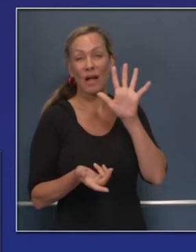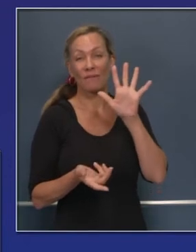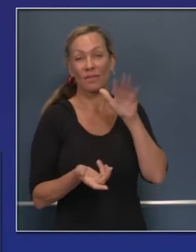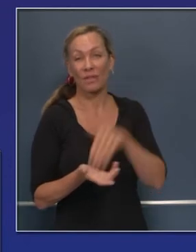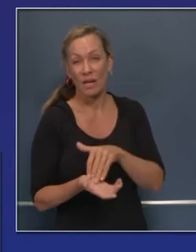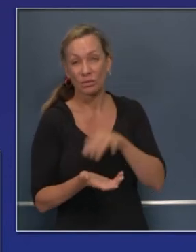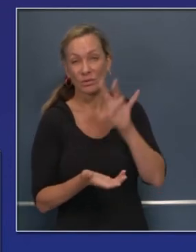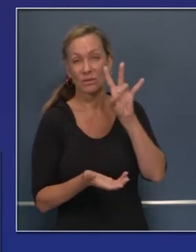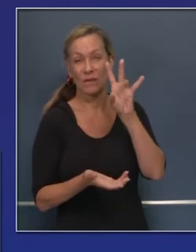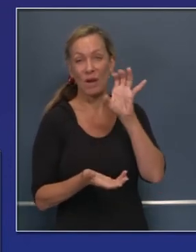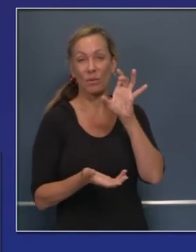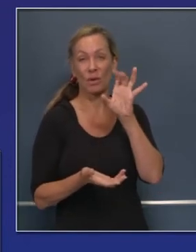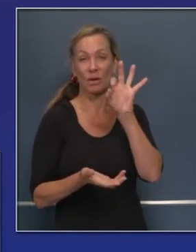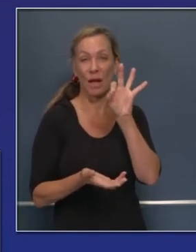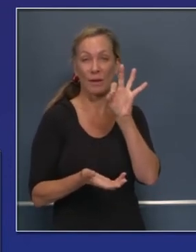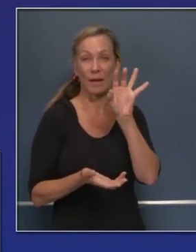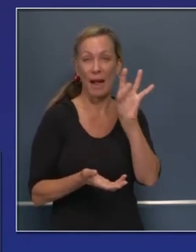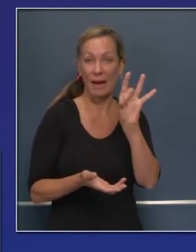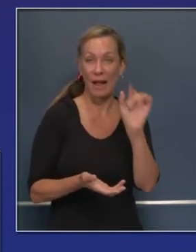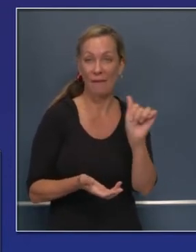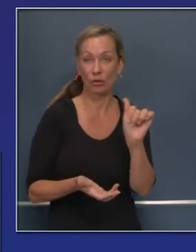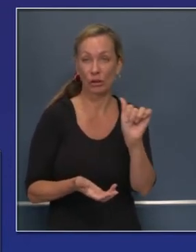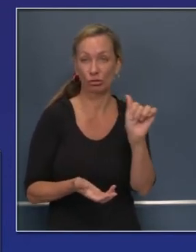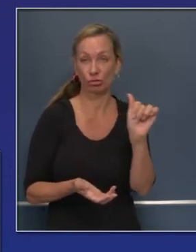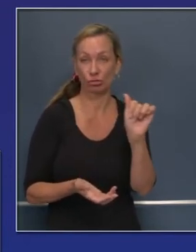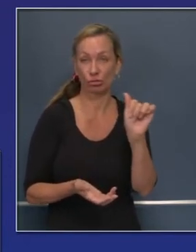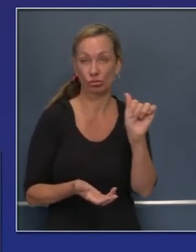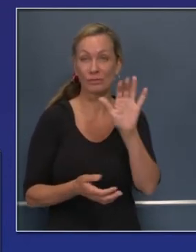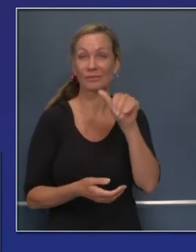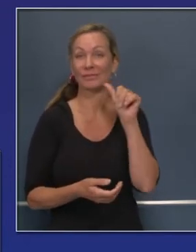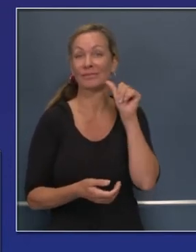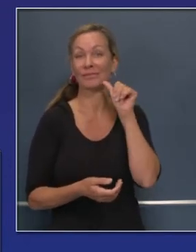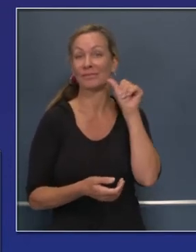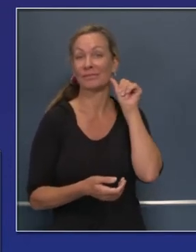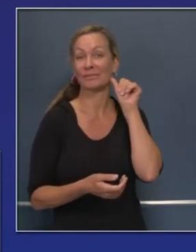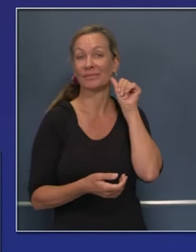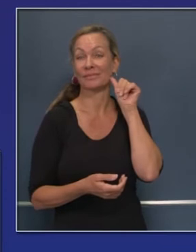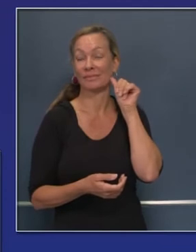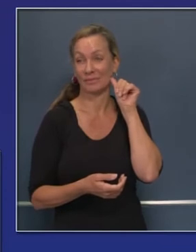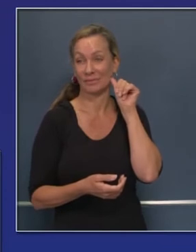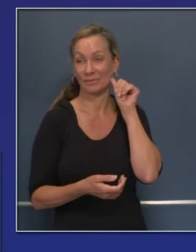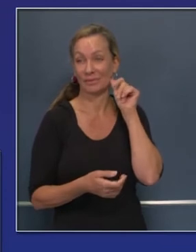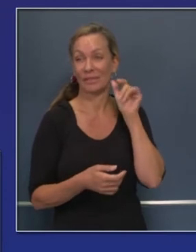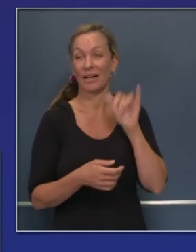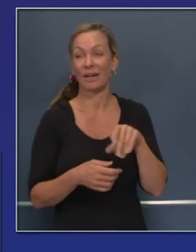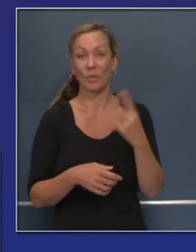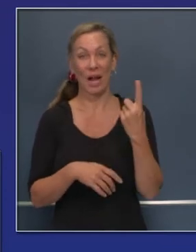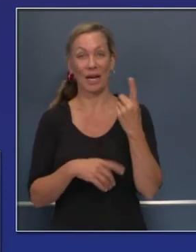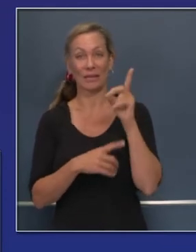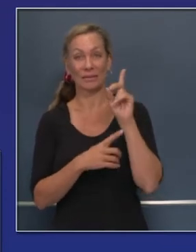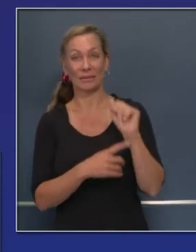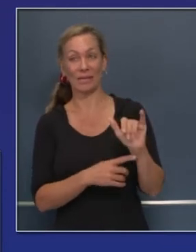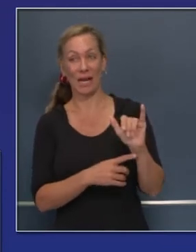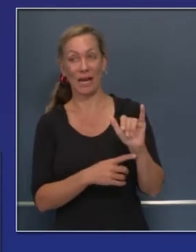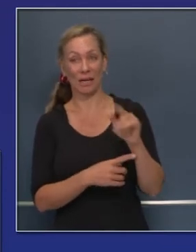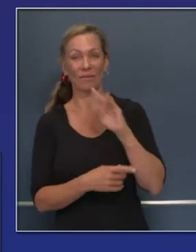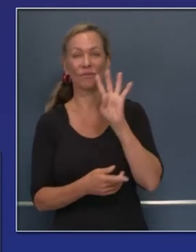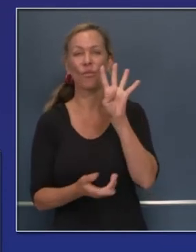positivos a través de 7 días. Ayer se reportó el 24 de agosto era de 4,946.